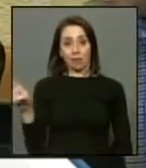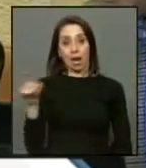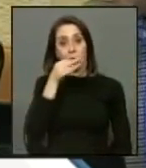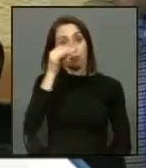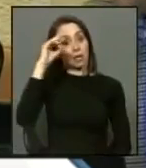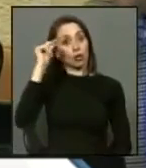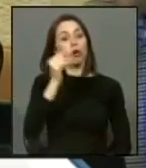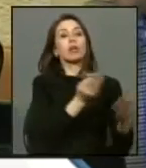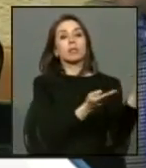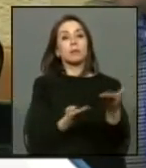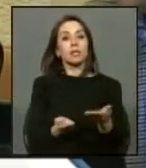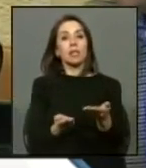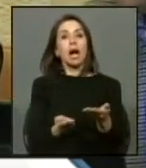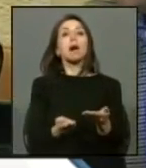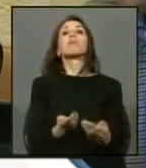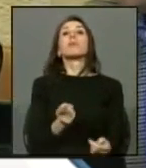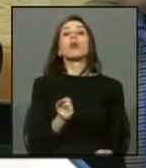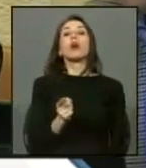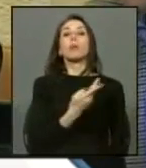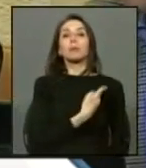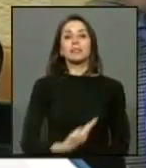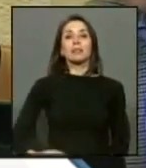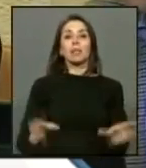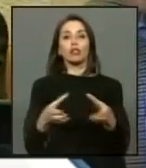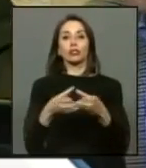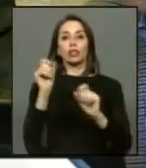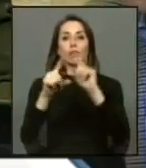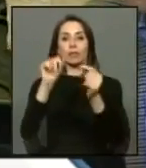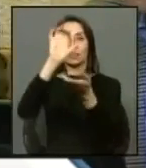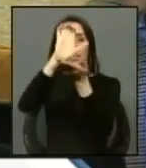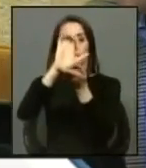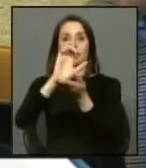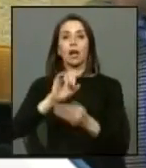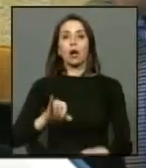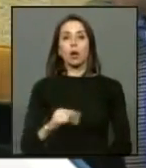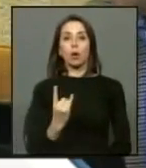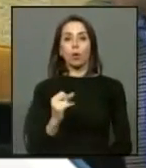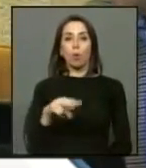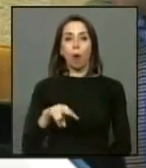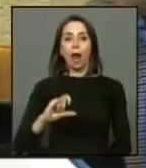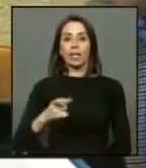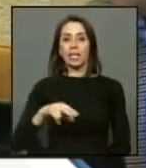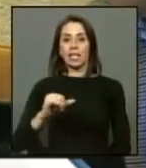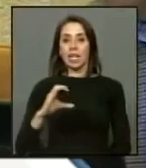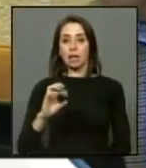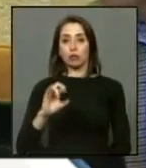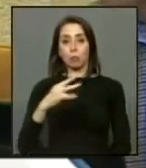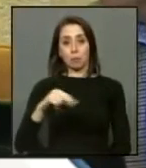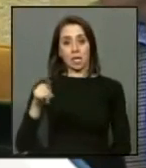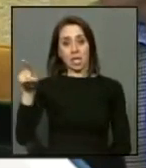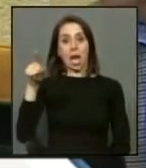y saben lo que nos explicó el Juan Ignacio Piña nos dijo